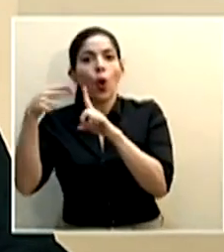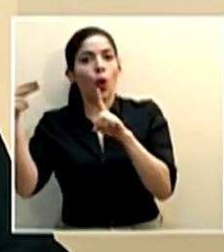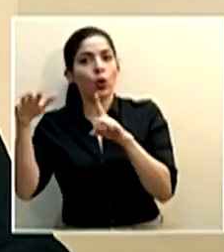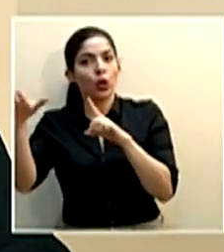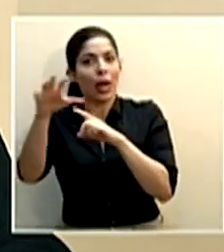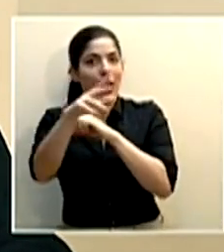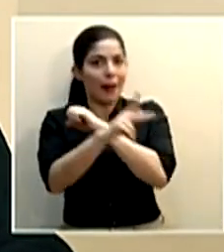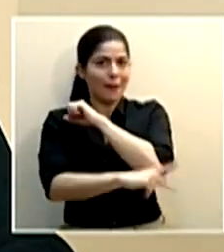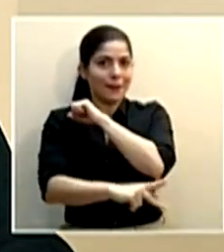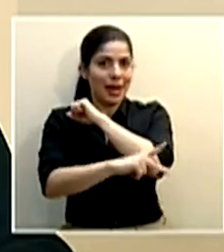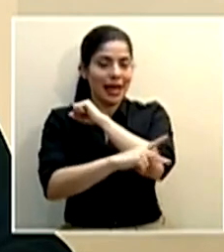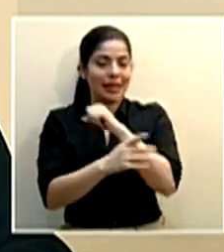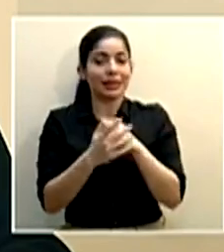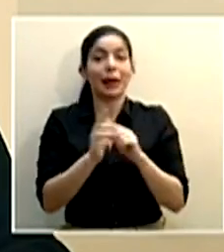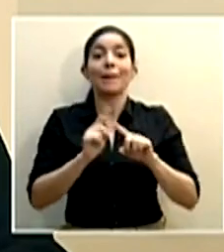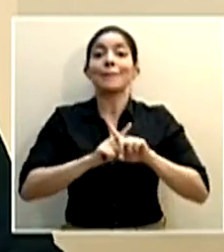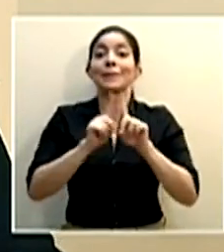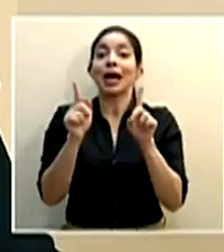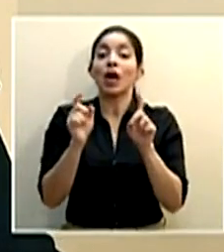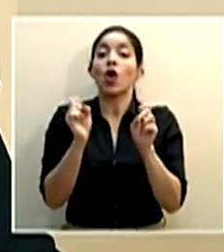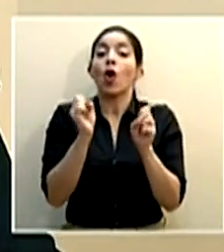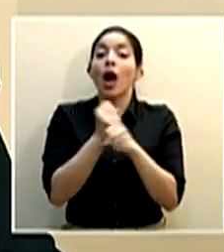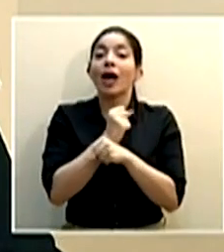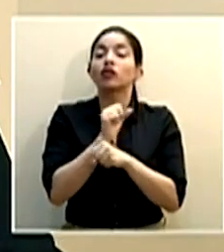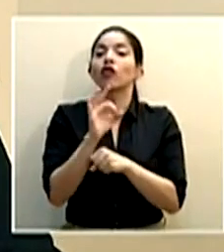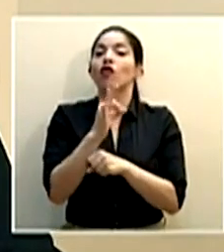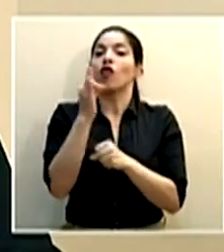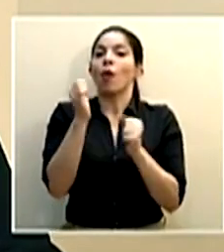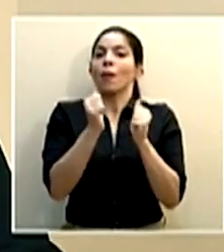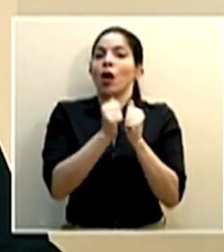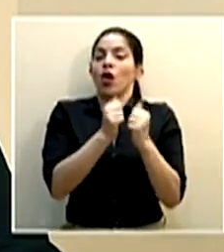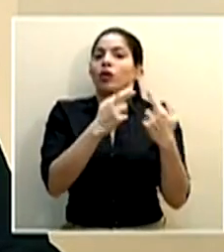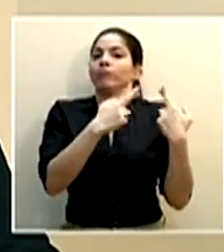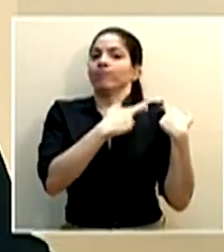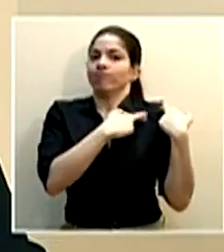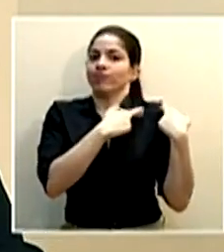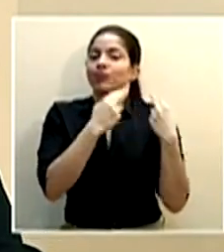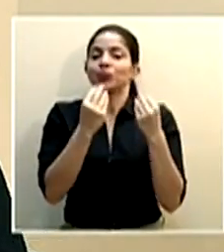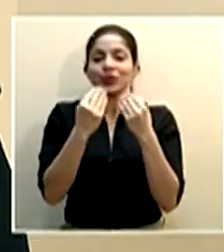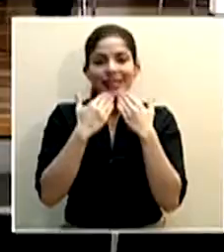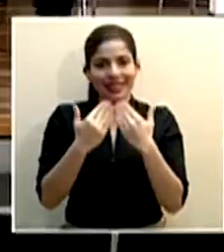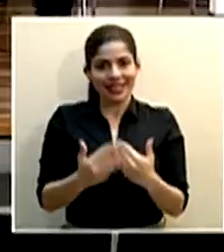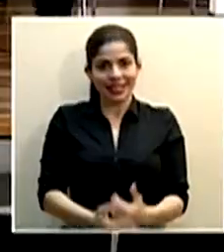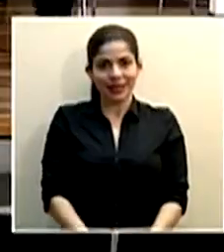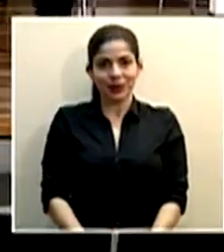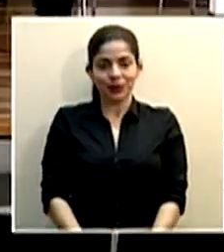país pero que lo hagamos de una forma responsable muchas gracias